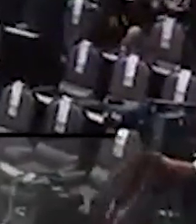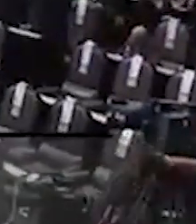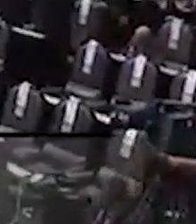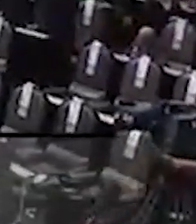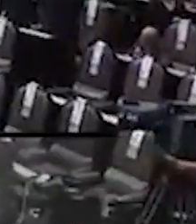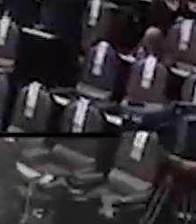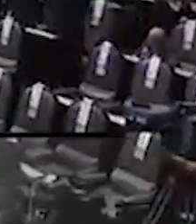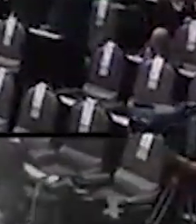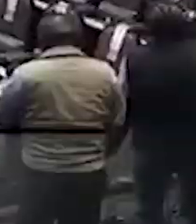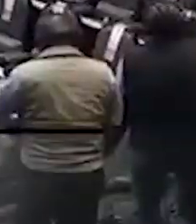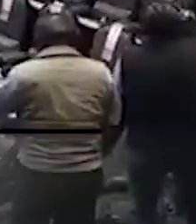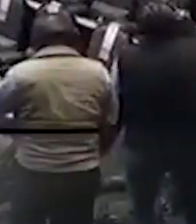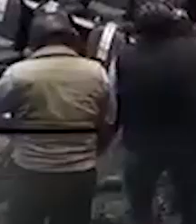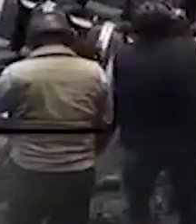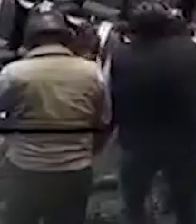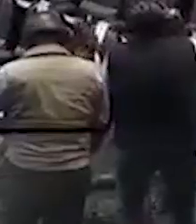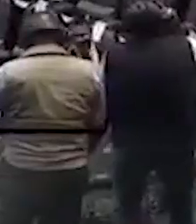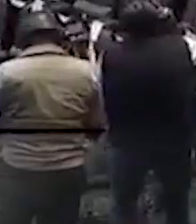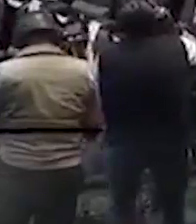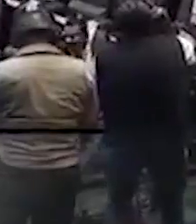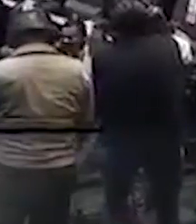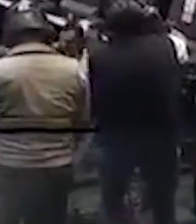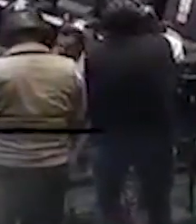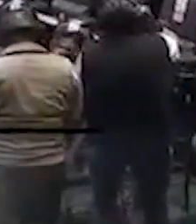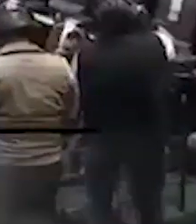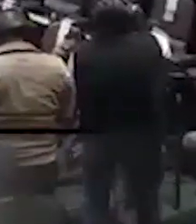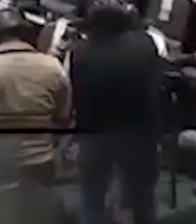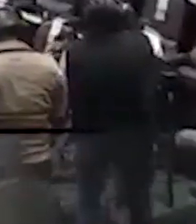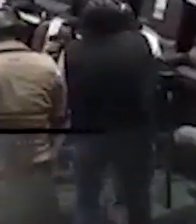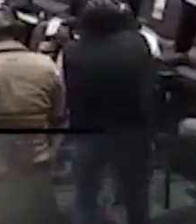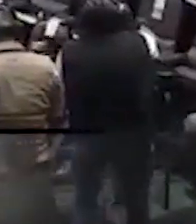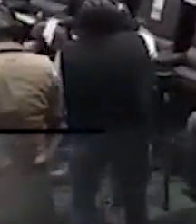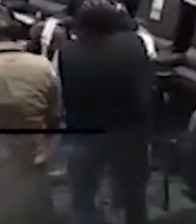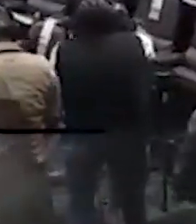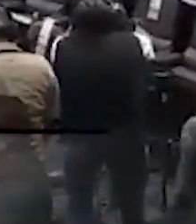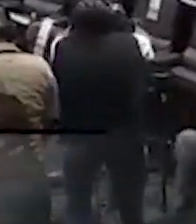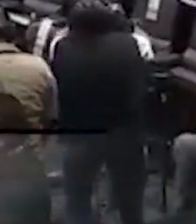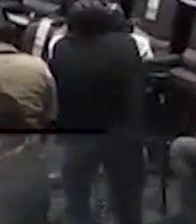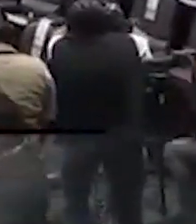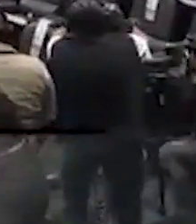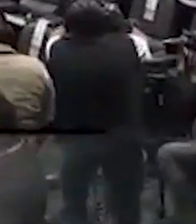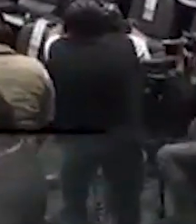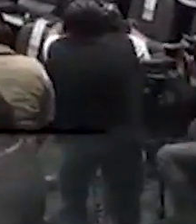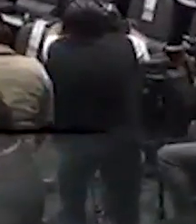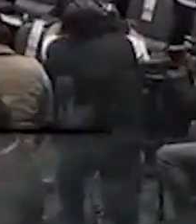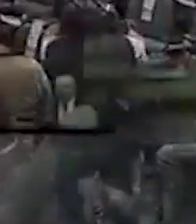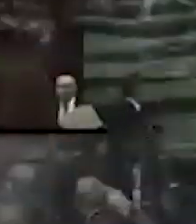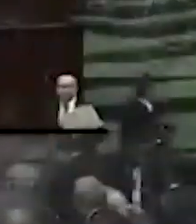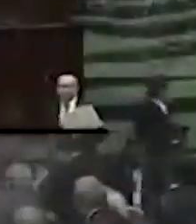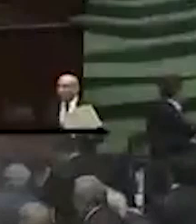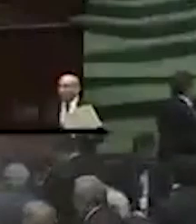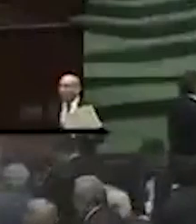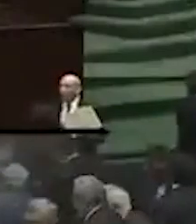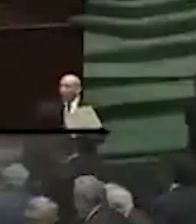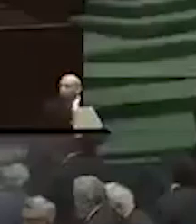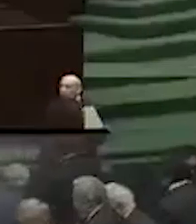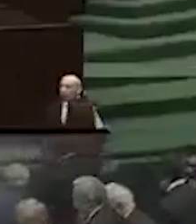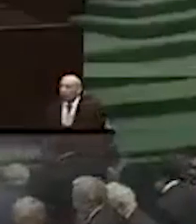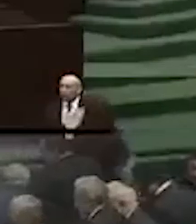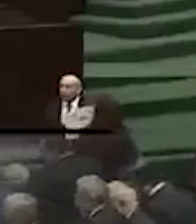ordinarias del segundo año de ejercicio de la 64ª Legislatura, con un quórum de 73 senadores y